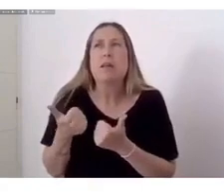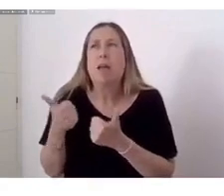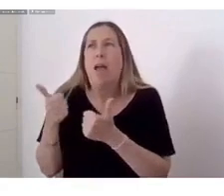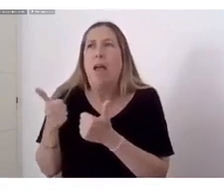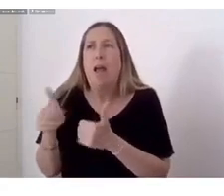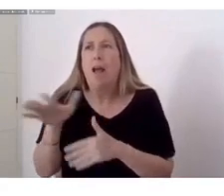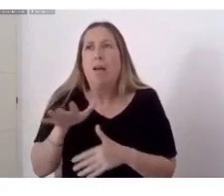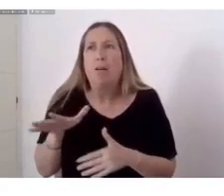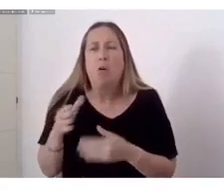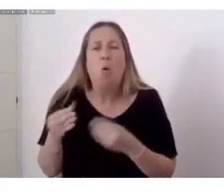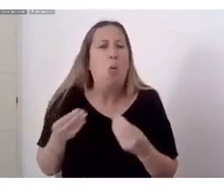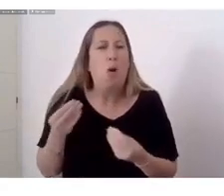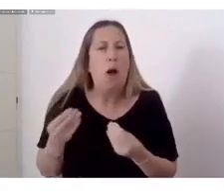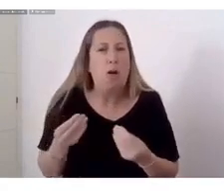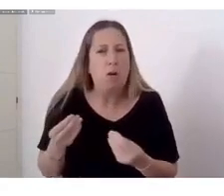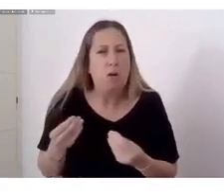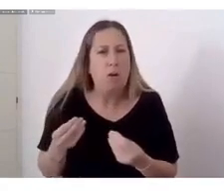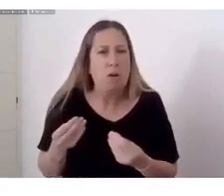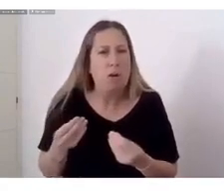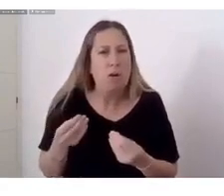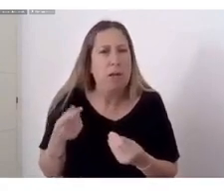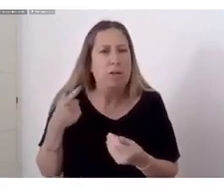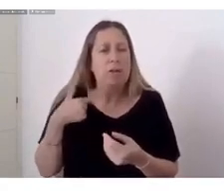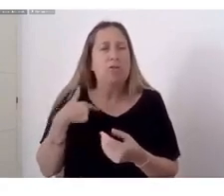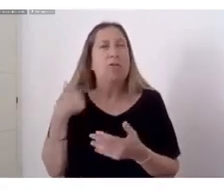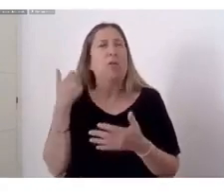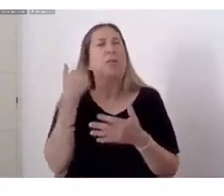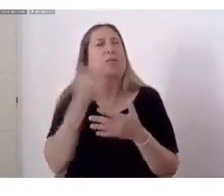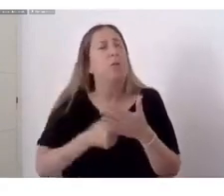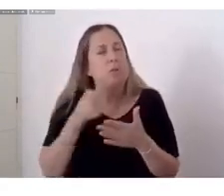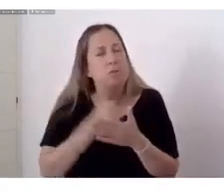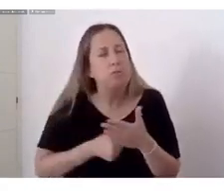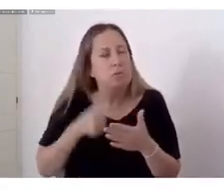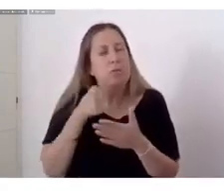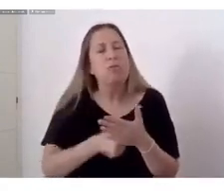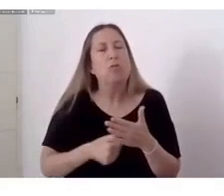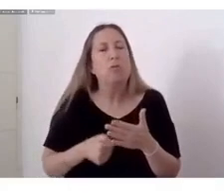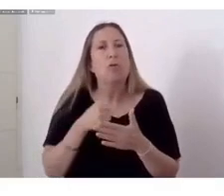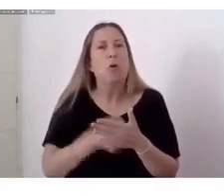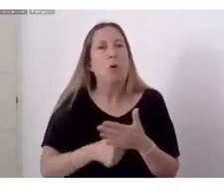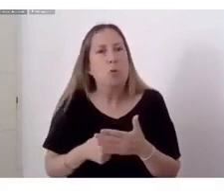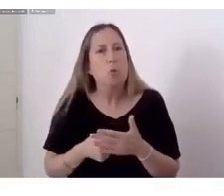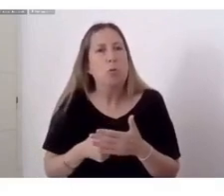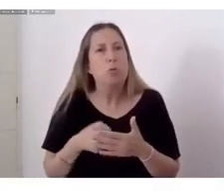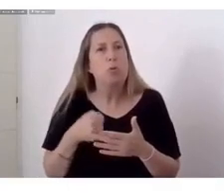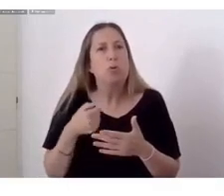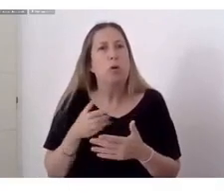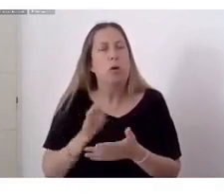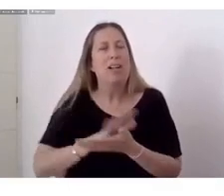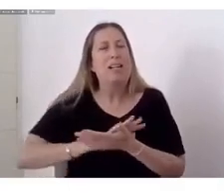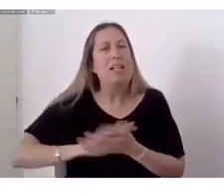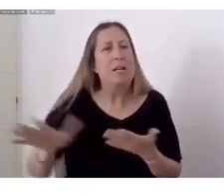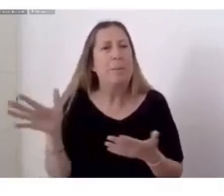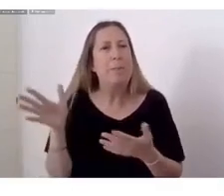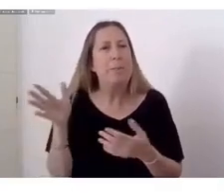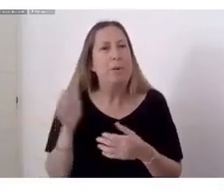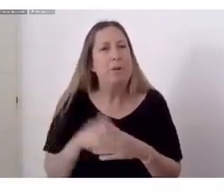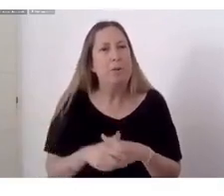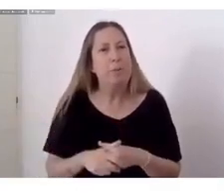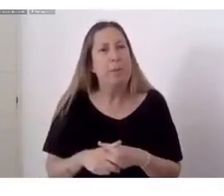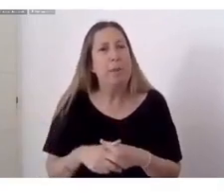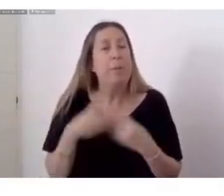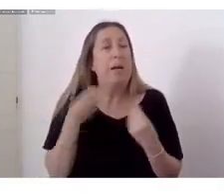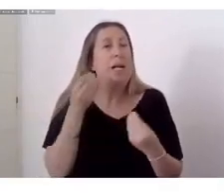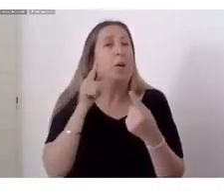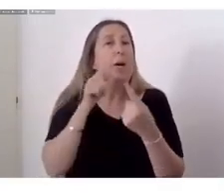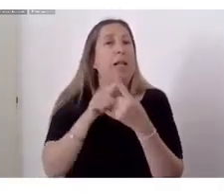Del que lucha En nombre tuyo Limpio Puro ¿Para qué?